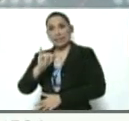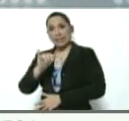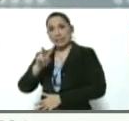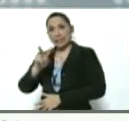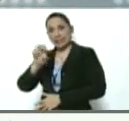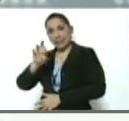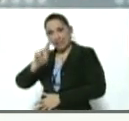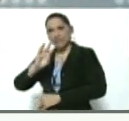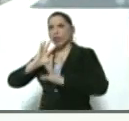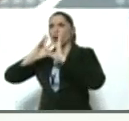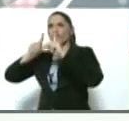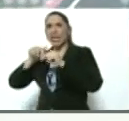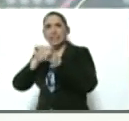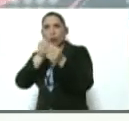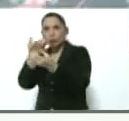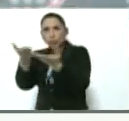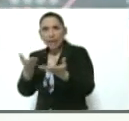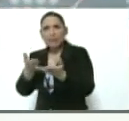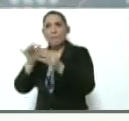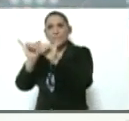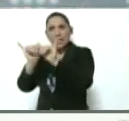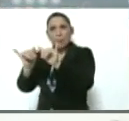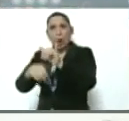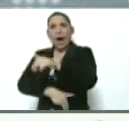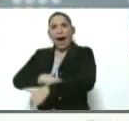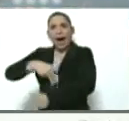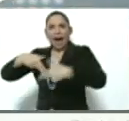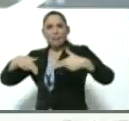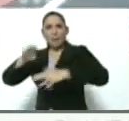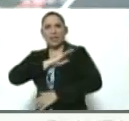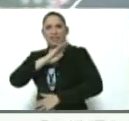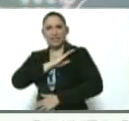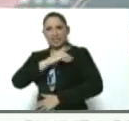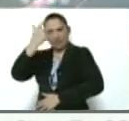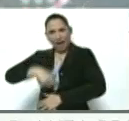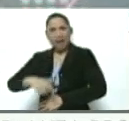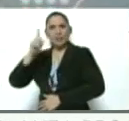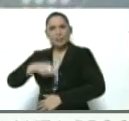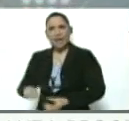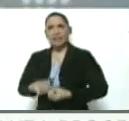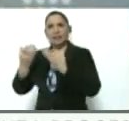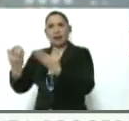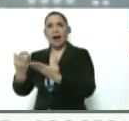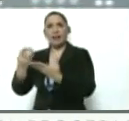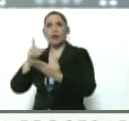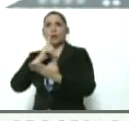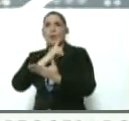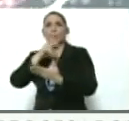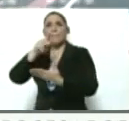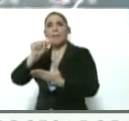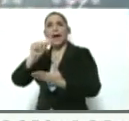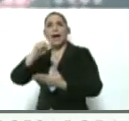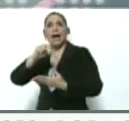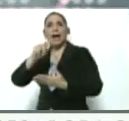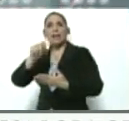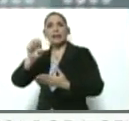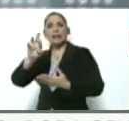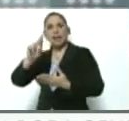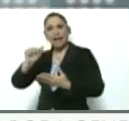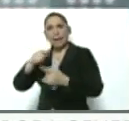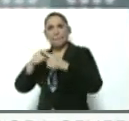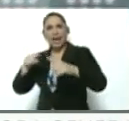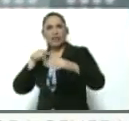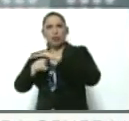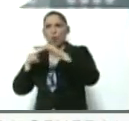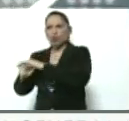confiesa a ustedes que esas armas les pertenecen a él y que se iban a entregar a este señor alias Pantera para la incursión